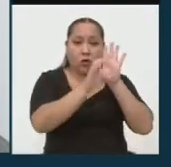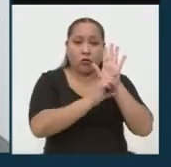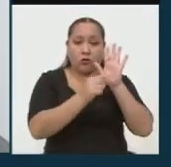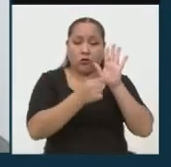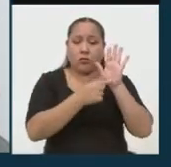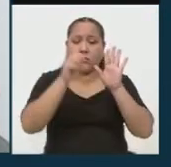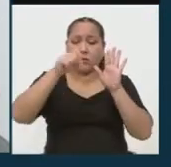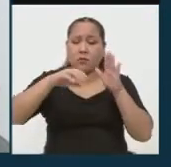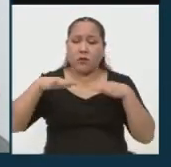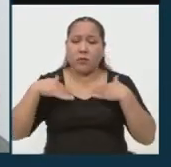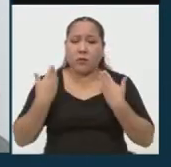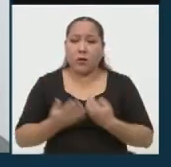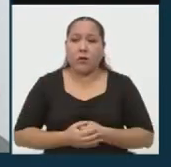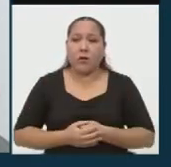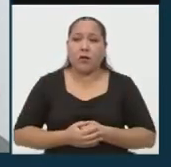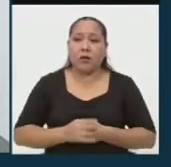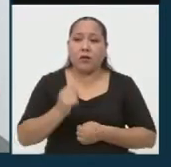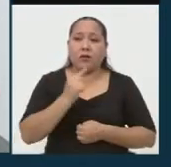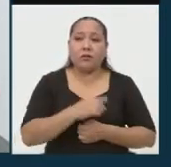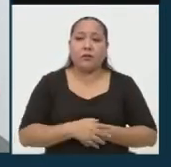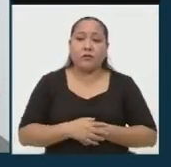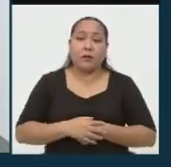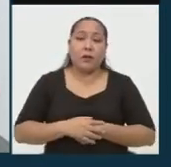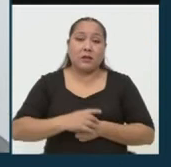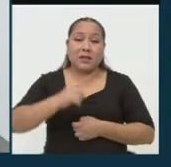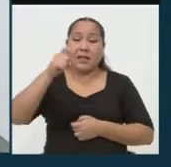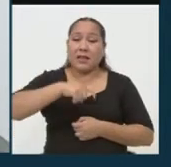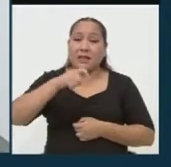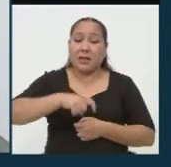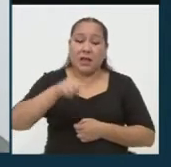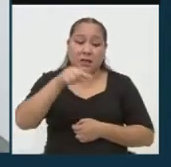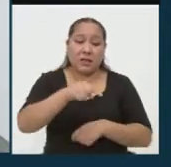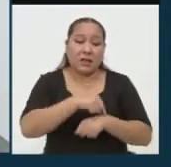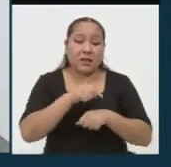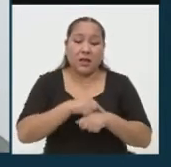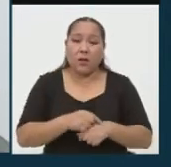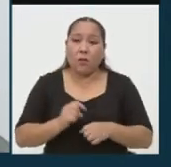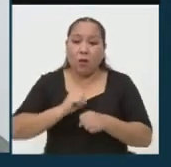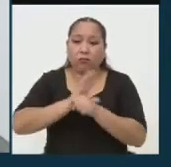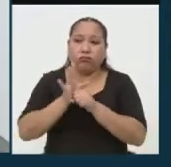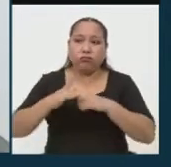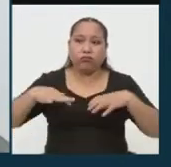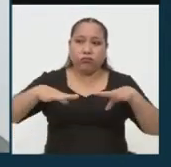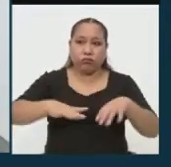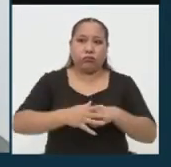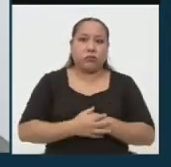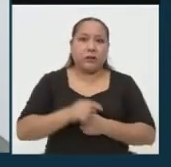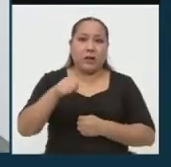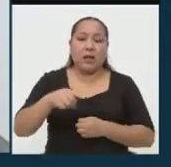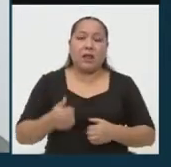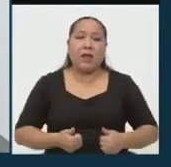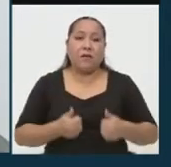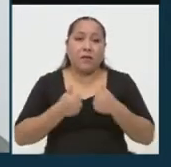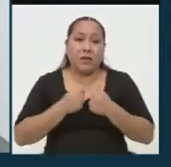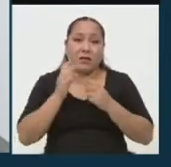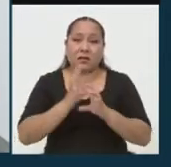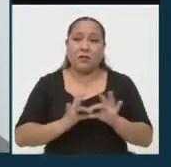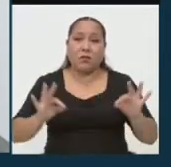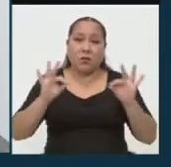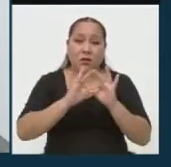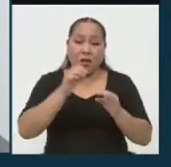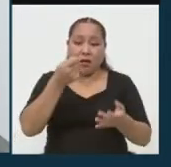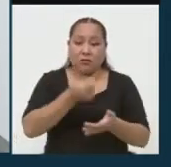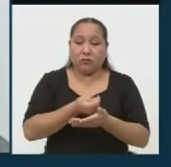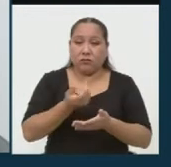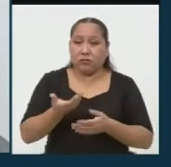sí es posible, justamente por caso de necesidad y estamos viviendo una situación de pandemia donde la vida cuenta y cuesta.